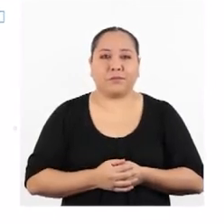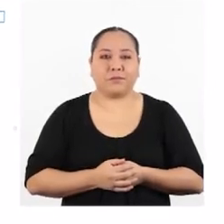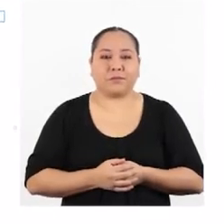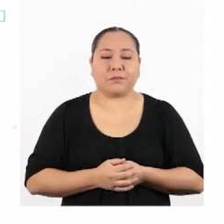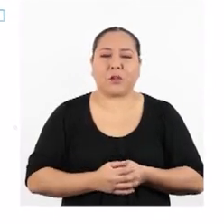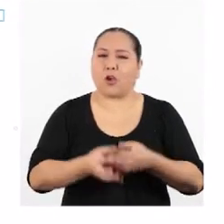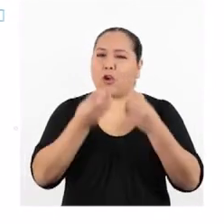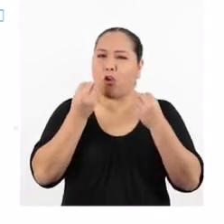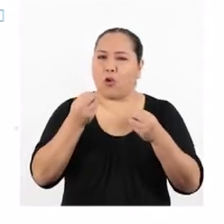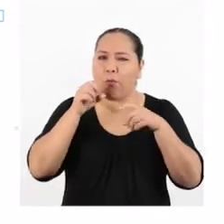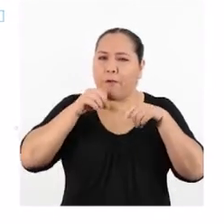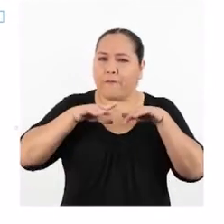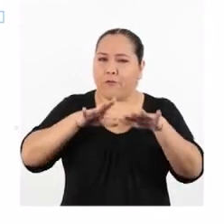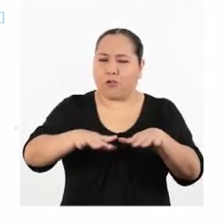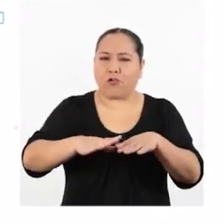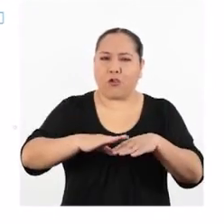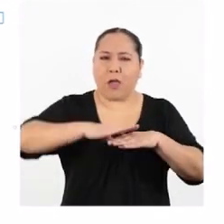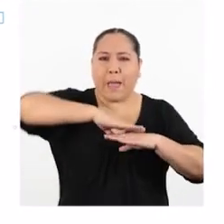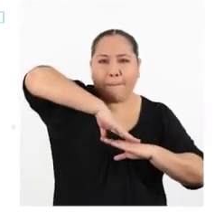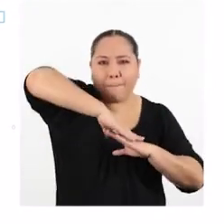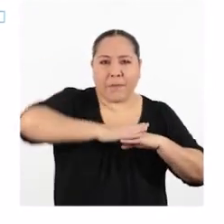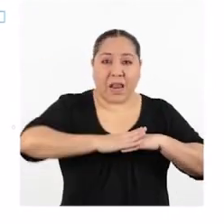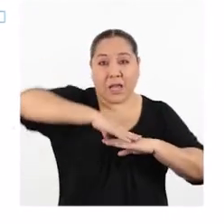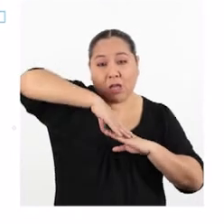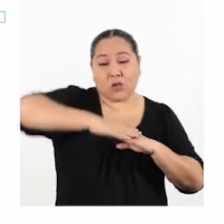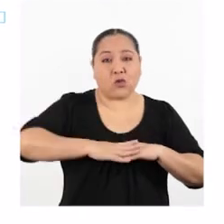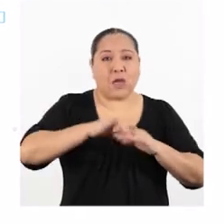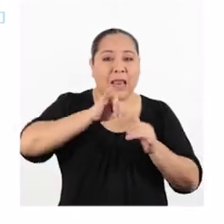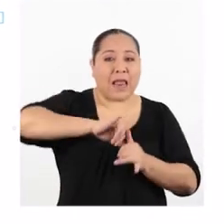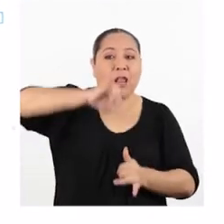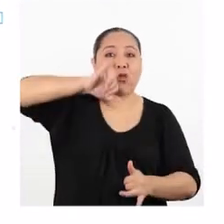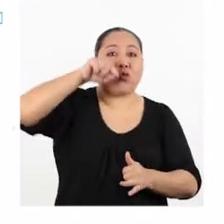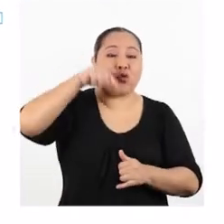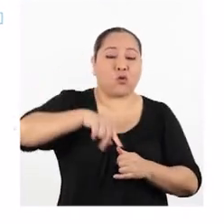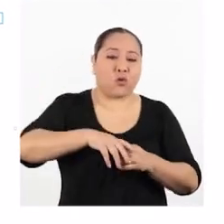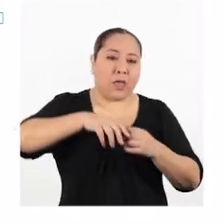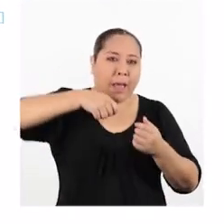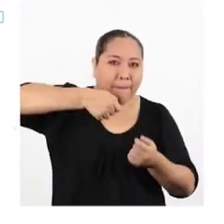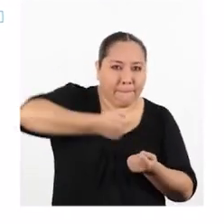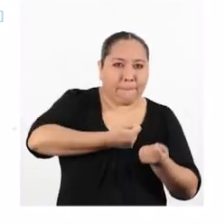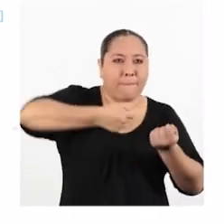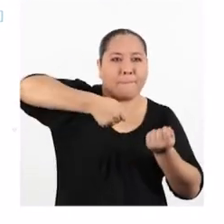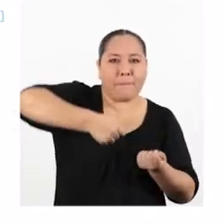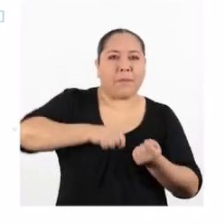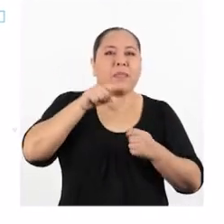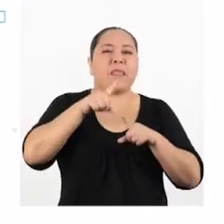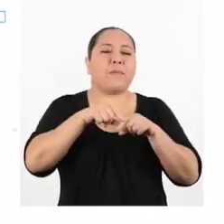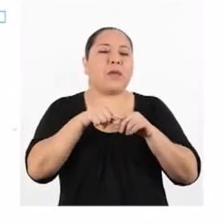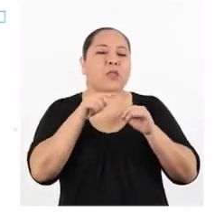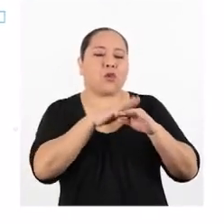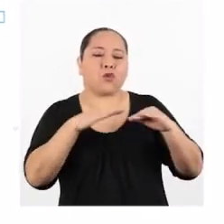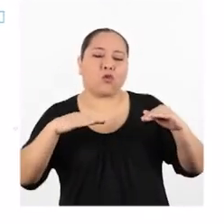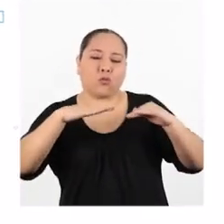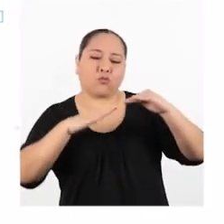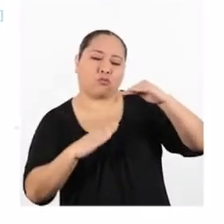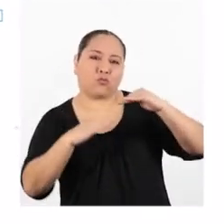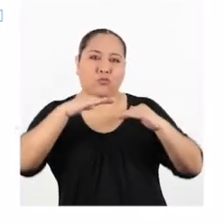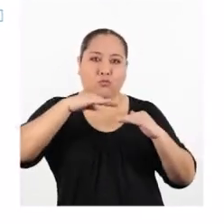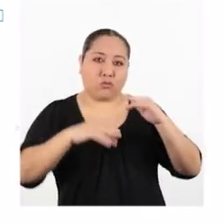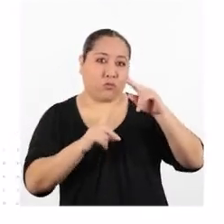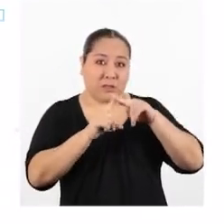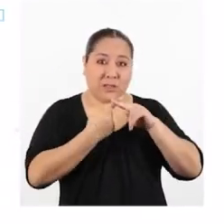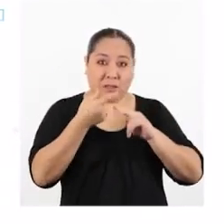¿Cómo influye el brazo de resistencia en la altura de una palanca respecto a su posición de equilibrio inicial?